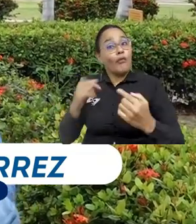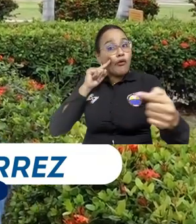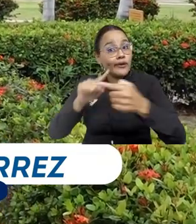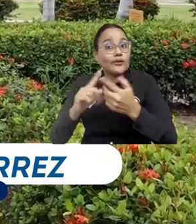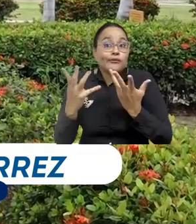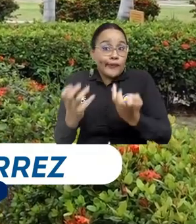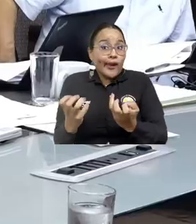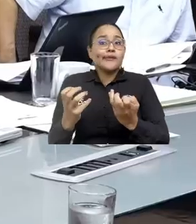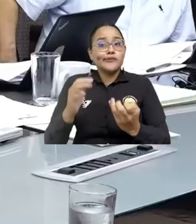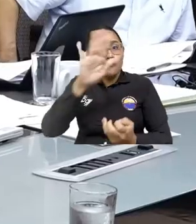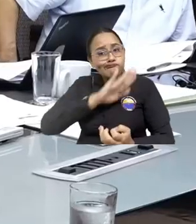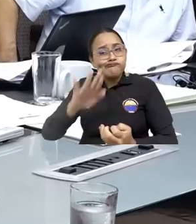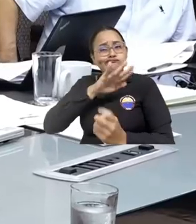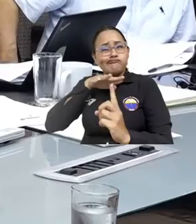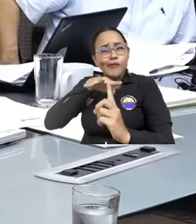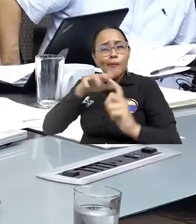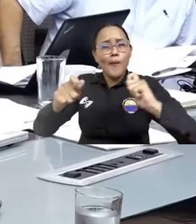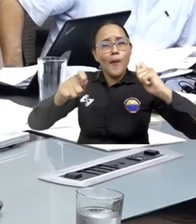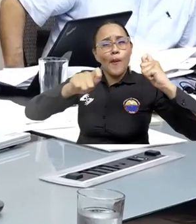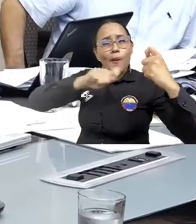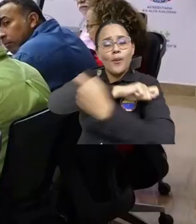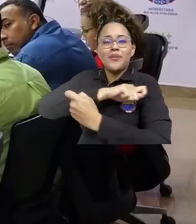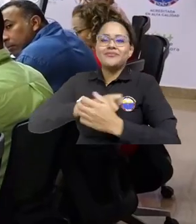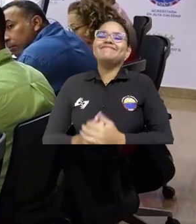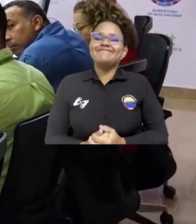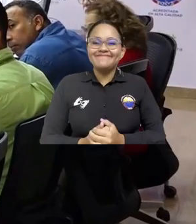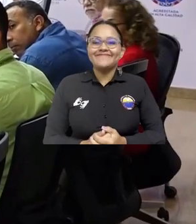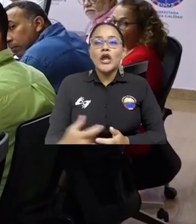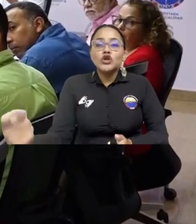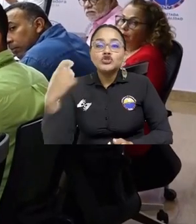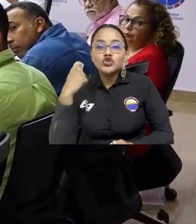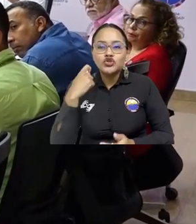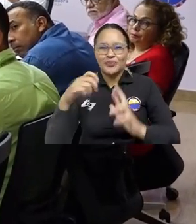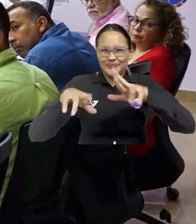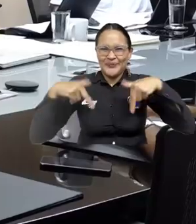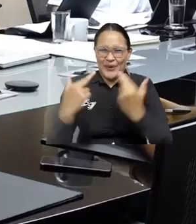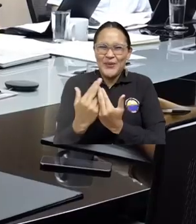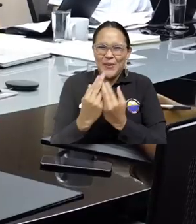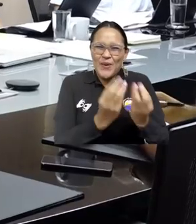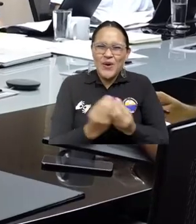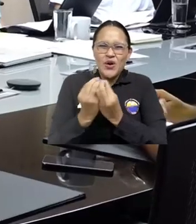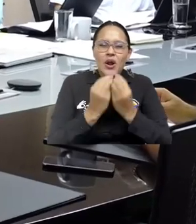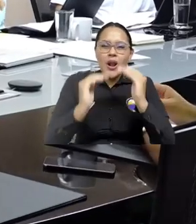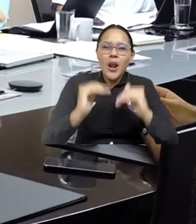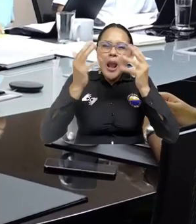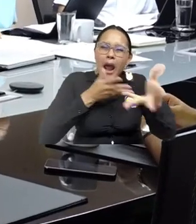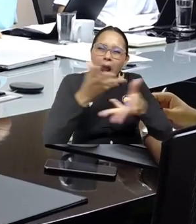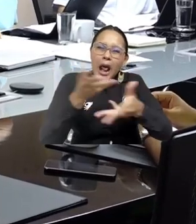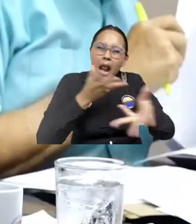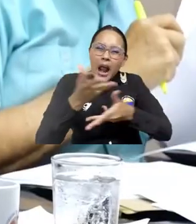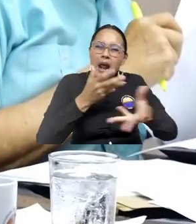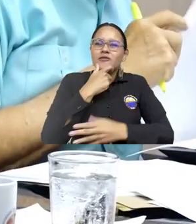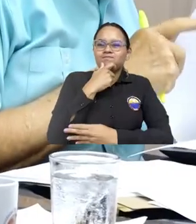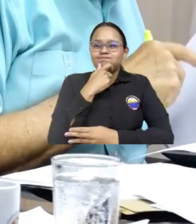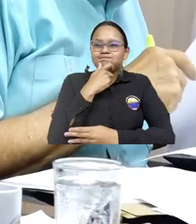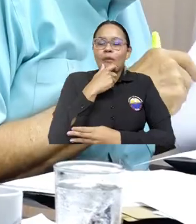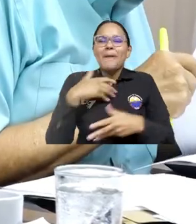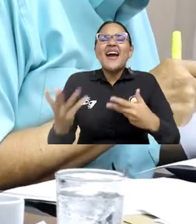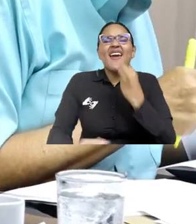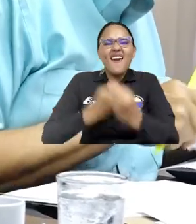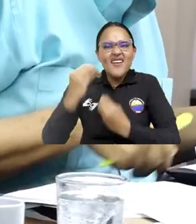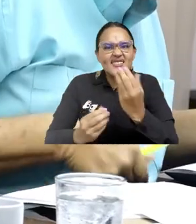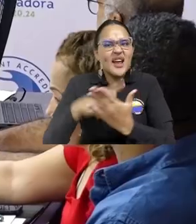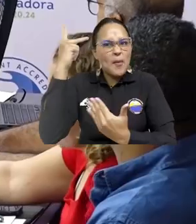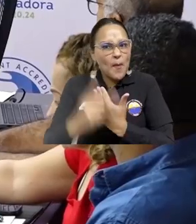transformadores del desarrollo en sus regiones donde ellos provienen. Durante la reciente sesión del máximo órgano de Unimagdalena, se evaluaron